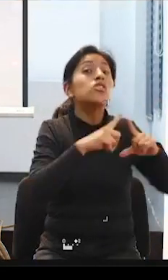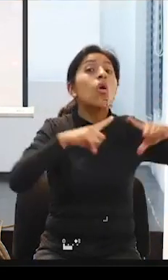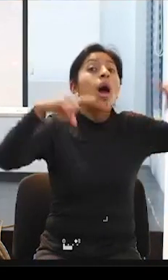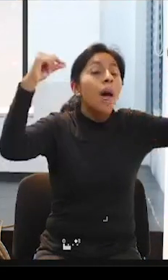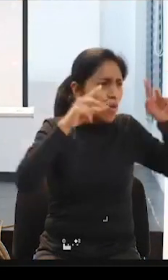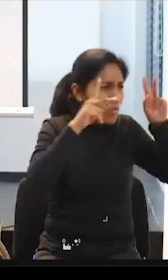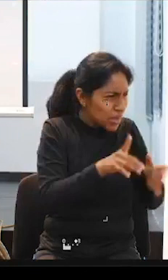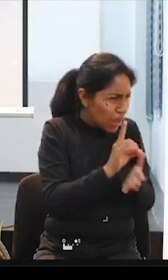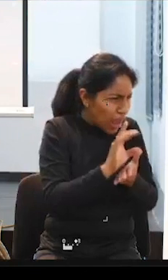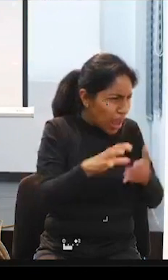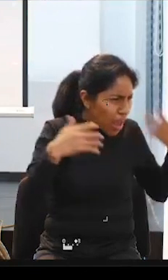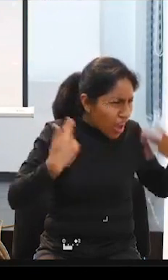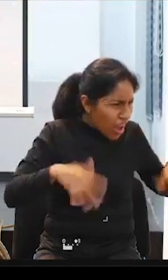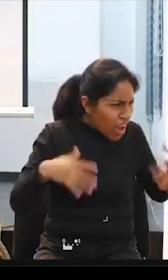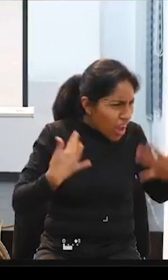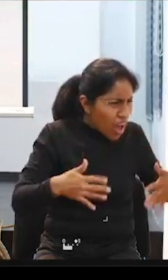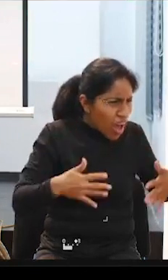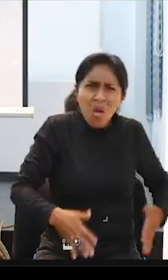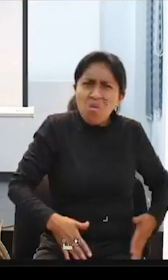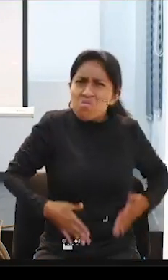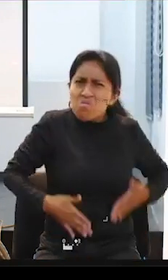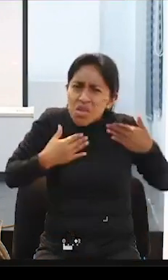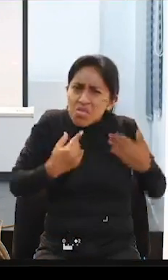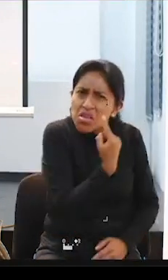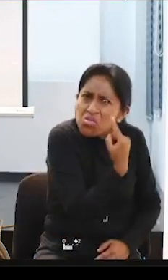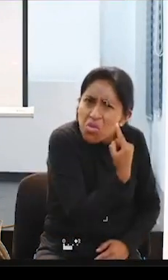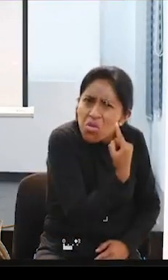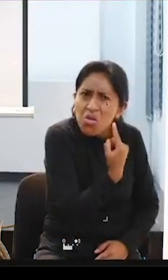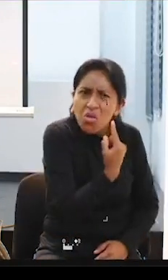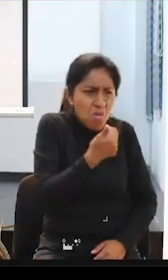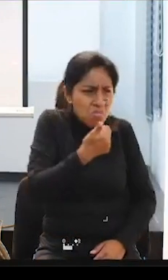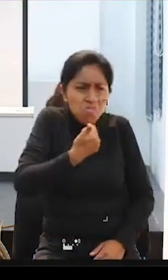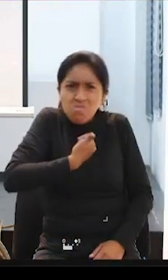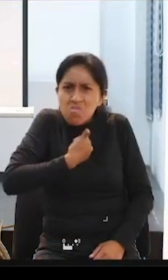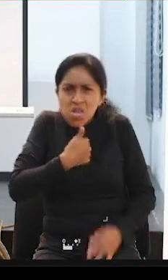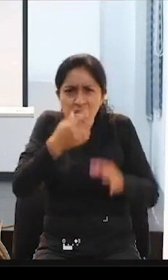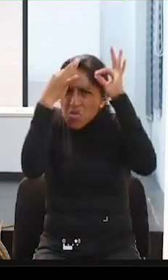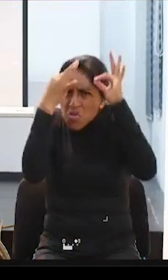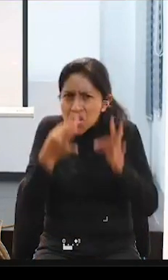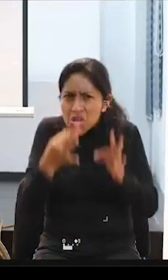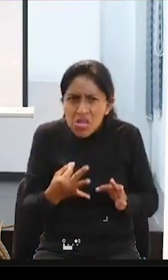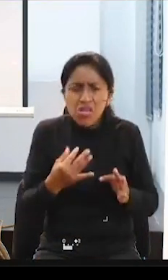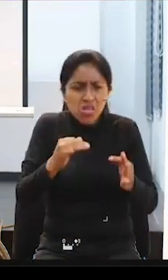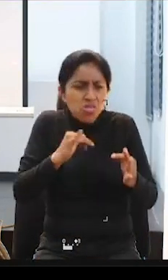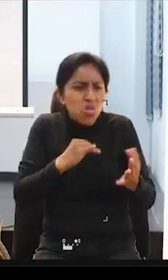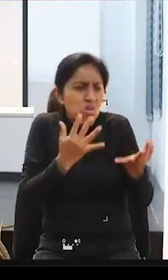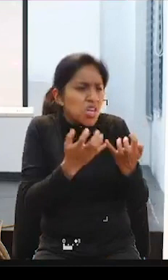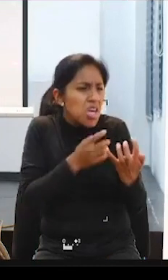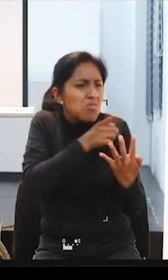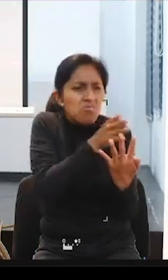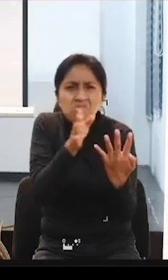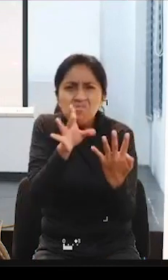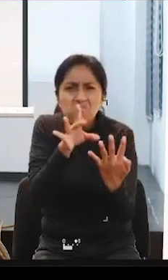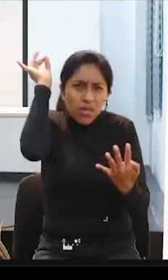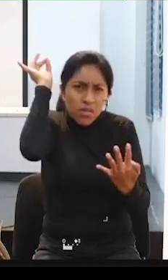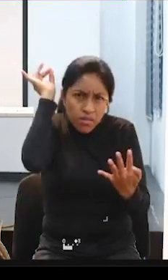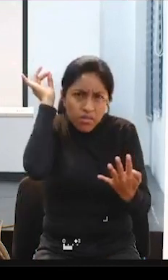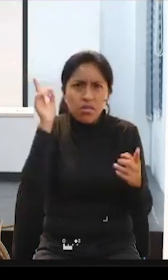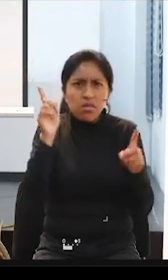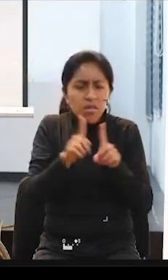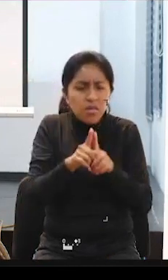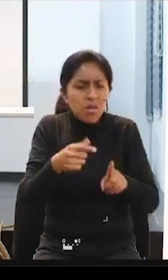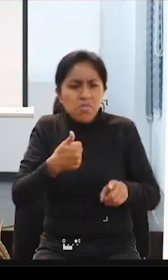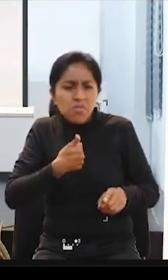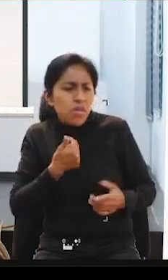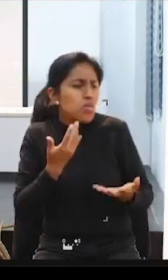grave, viviendo solos, decidiendo sus cosas que quieren hacer y eligiendo